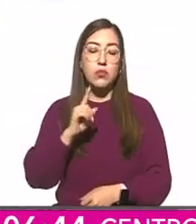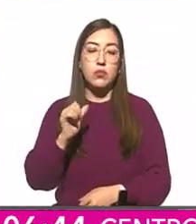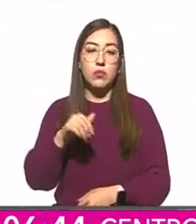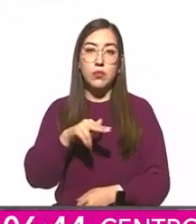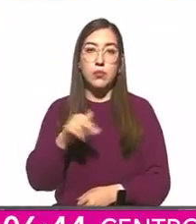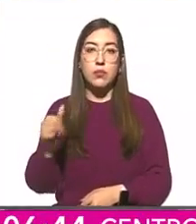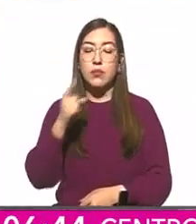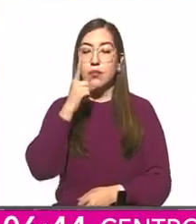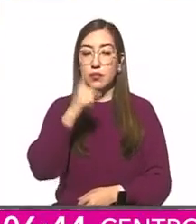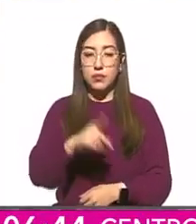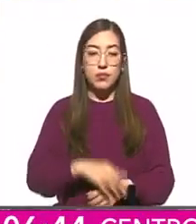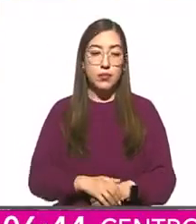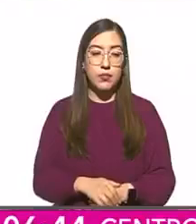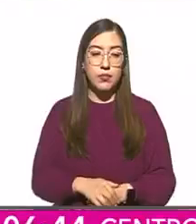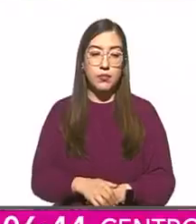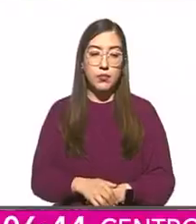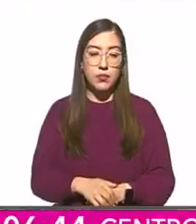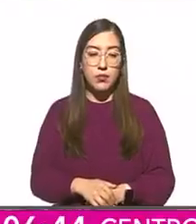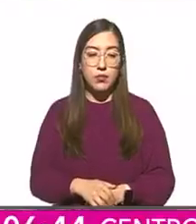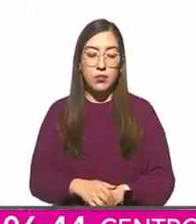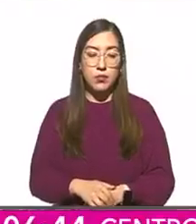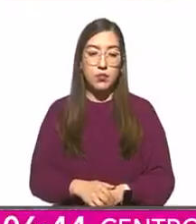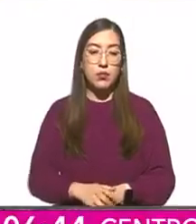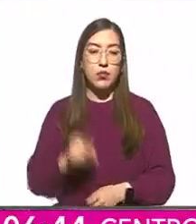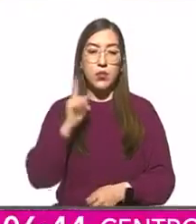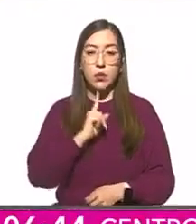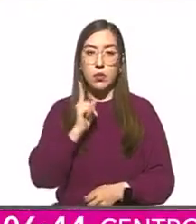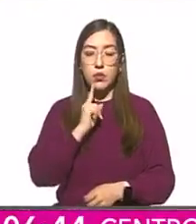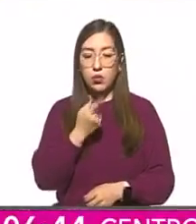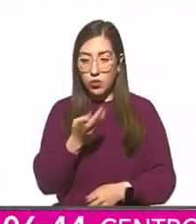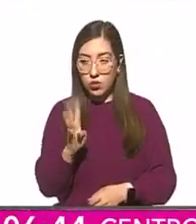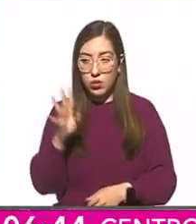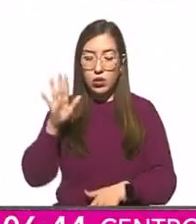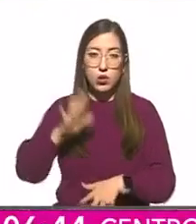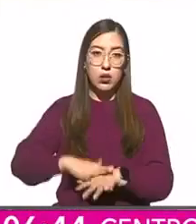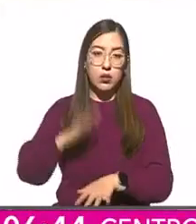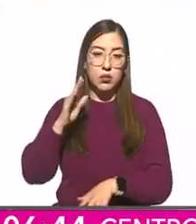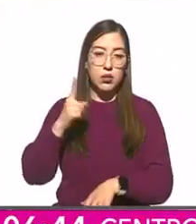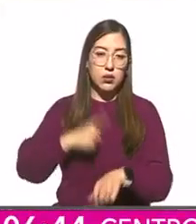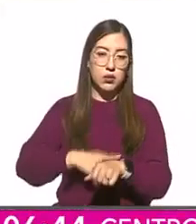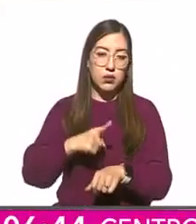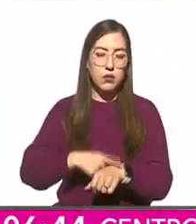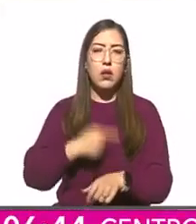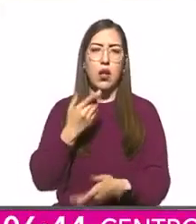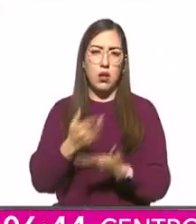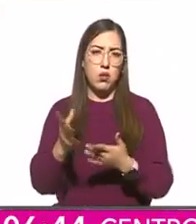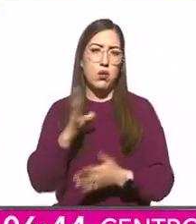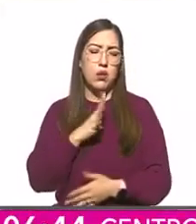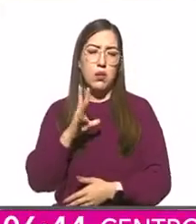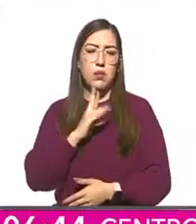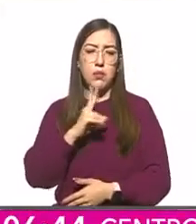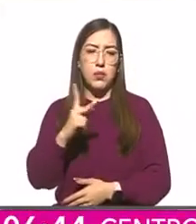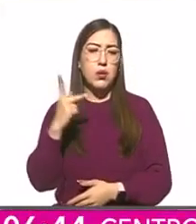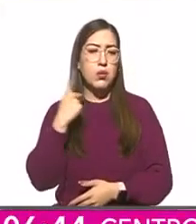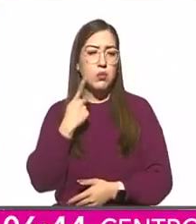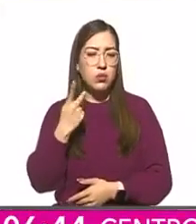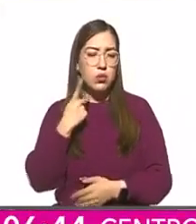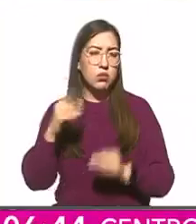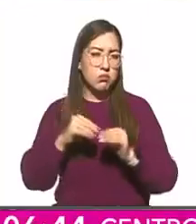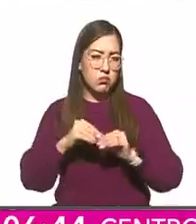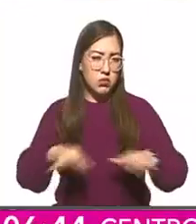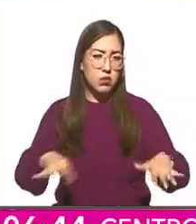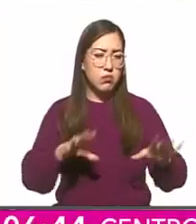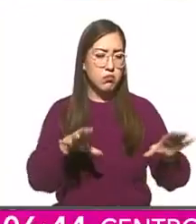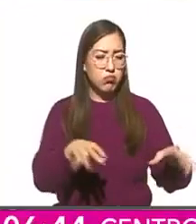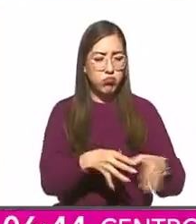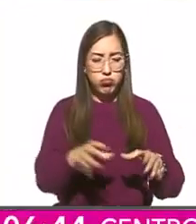infección en las mujeres ha ido aumentando consistentemente. Hay mejor penetración de ciertas políticas públicas en ciertos grupos que